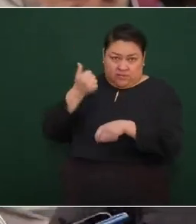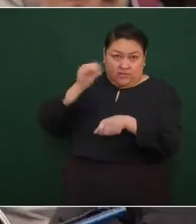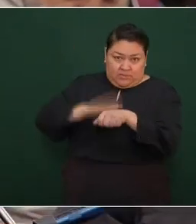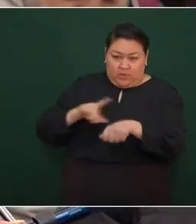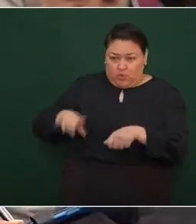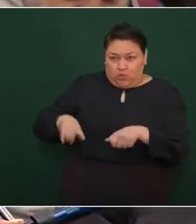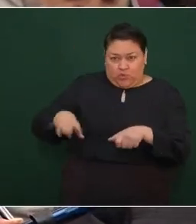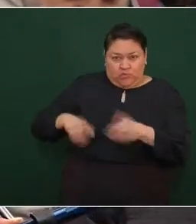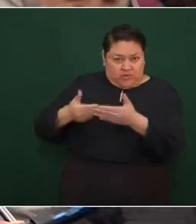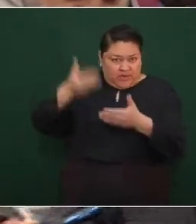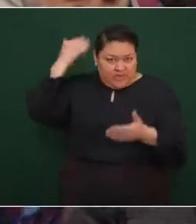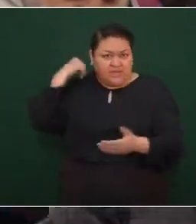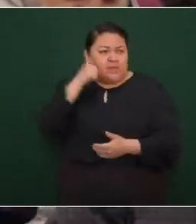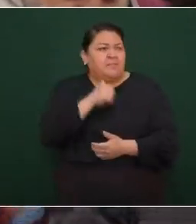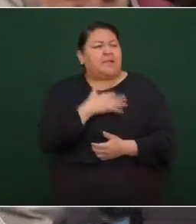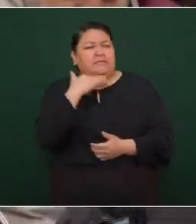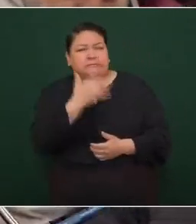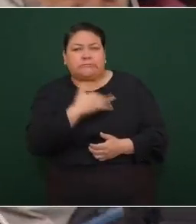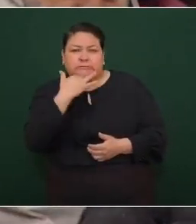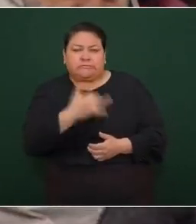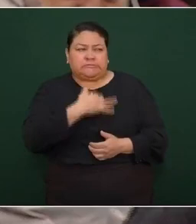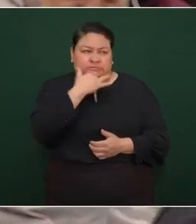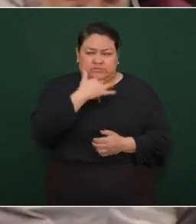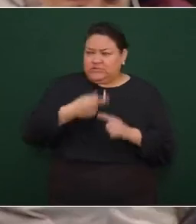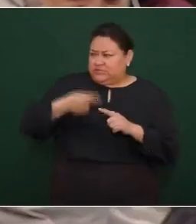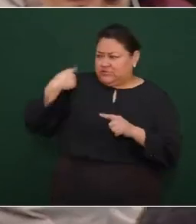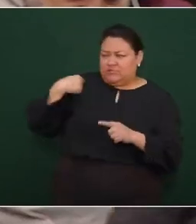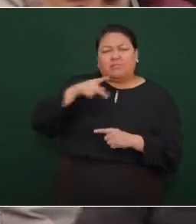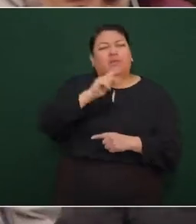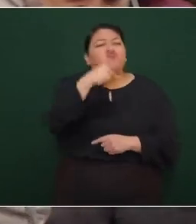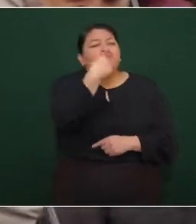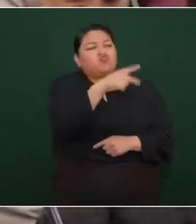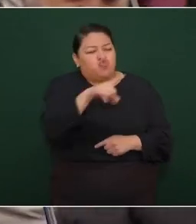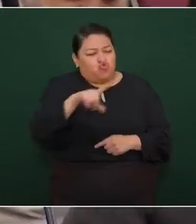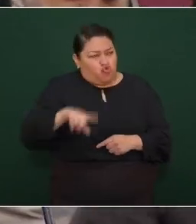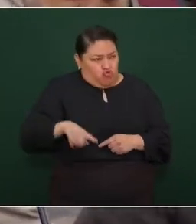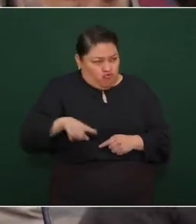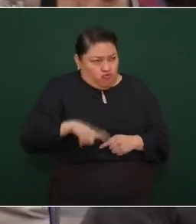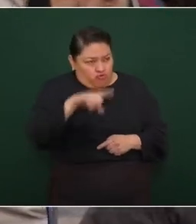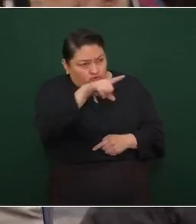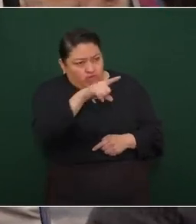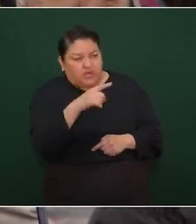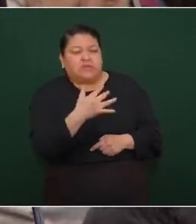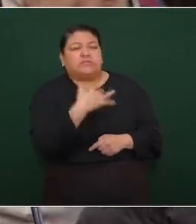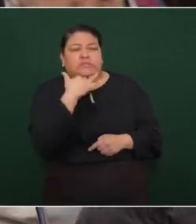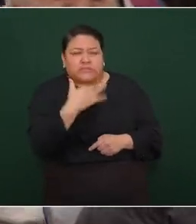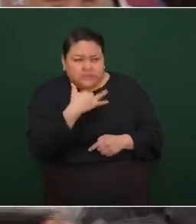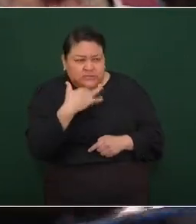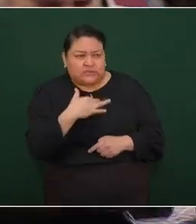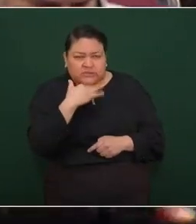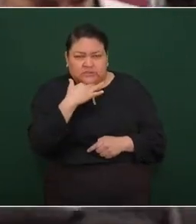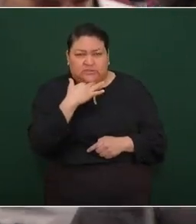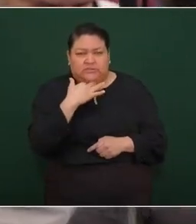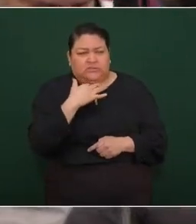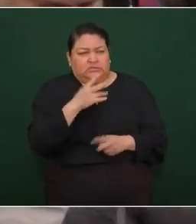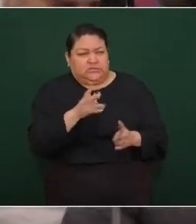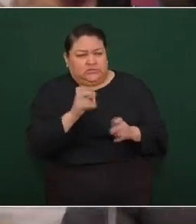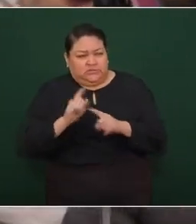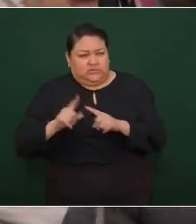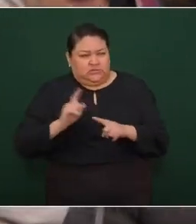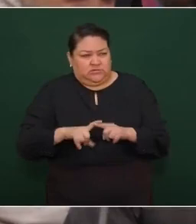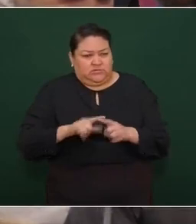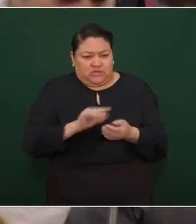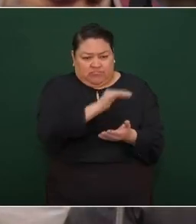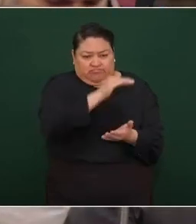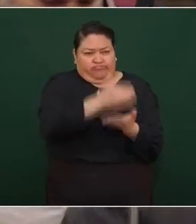involucradas en esta corrupción, ¿qué ha hecho realmente su gobierno para tratar de detener a